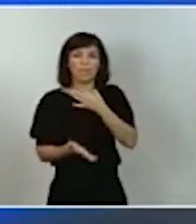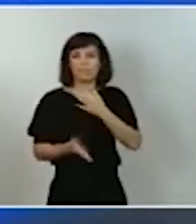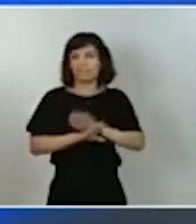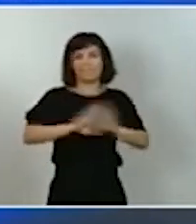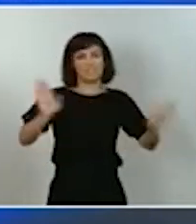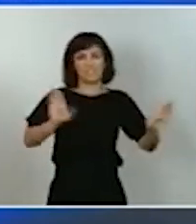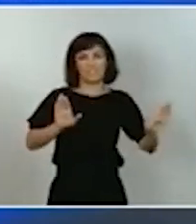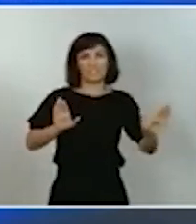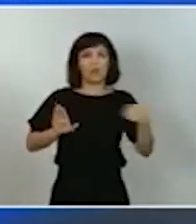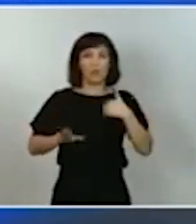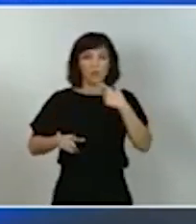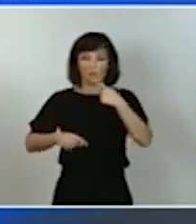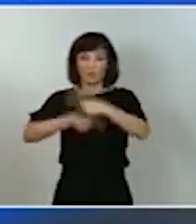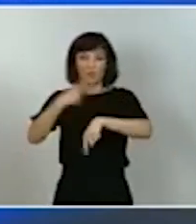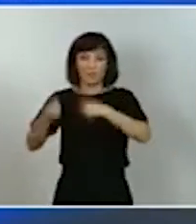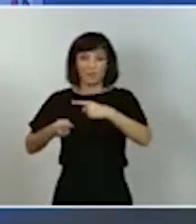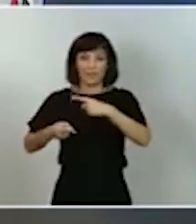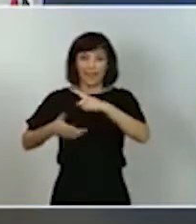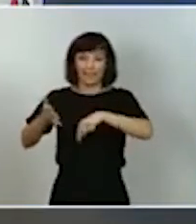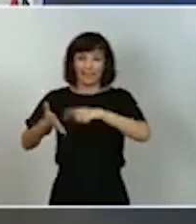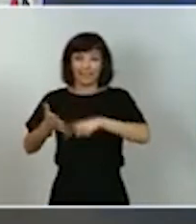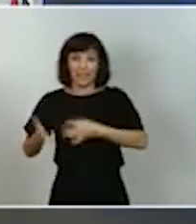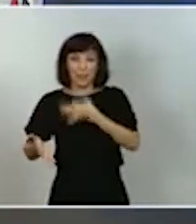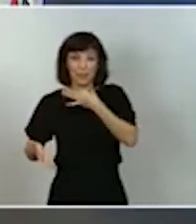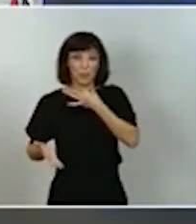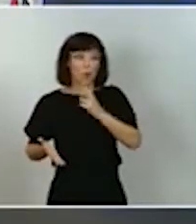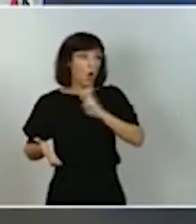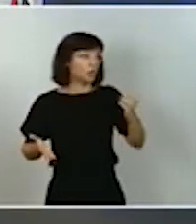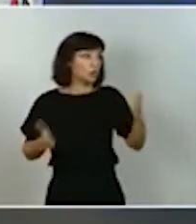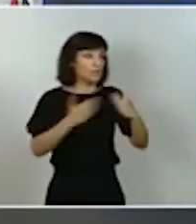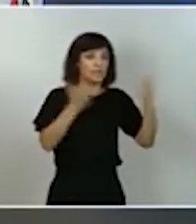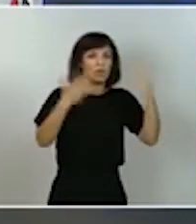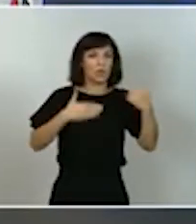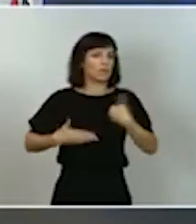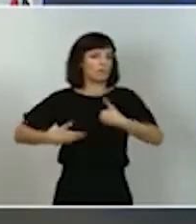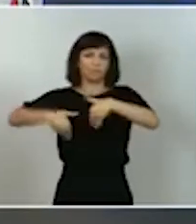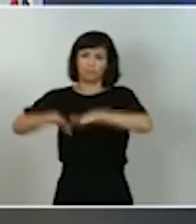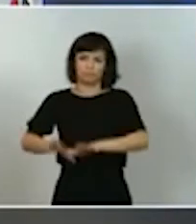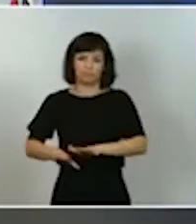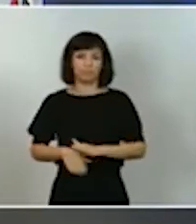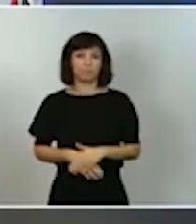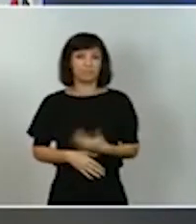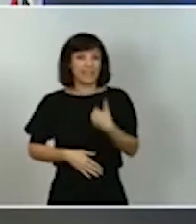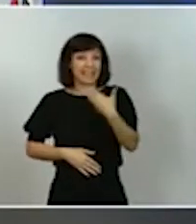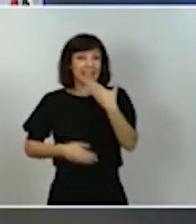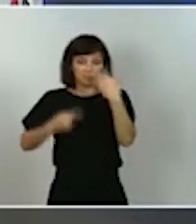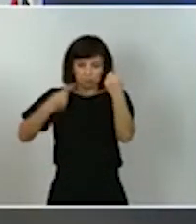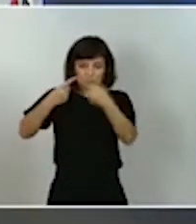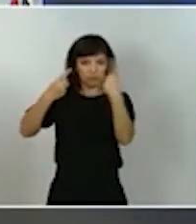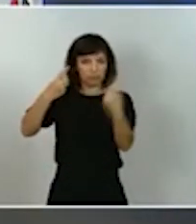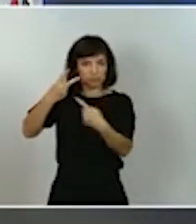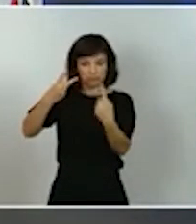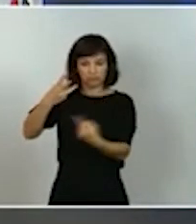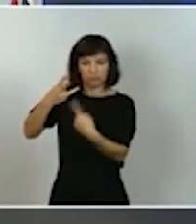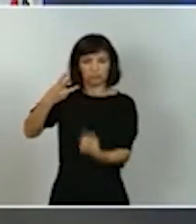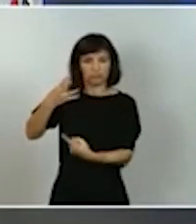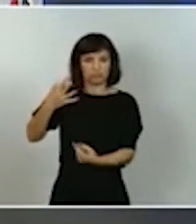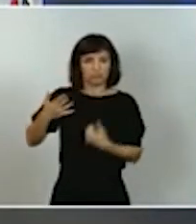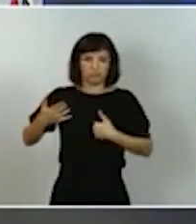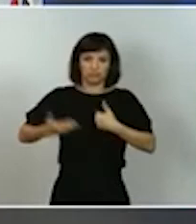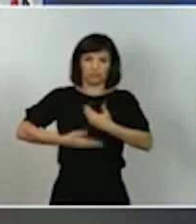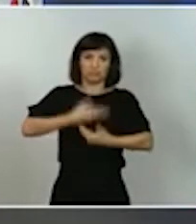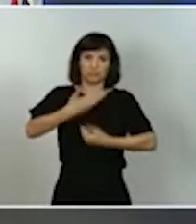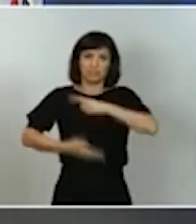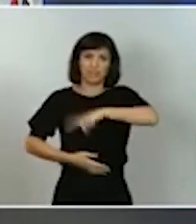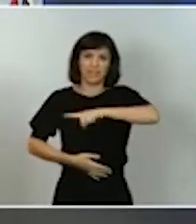sin alternativa habitacional. Estos son algunos de los ejemplos de todas las cosas que hemos puesto en marcha a lo largo de estos meses de pandemia,